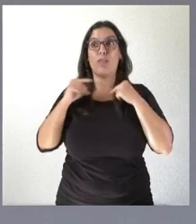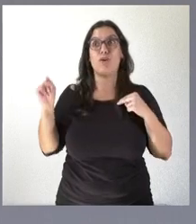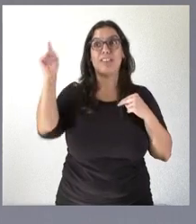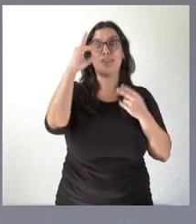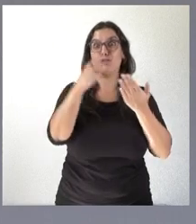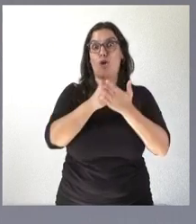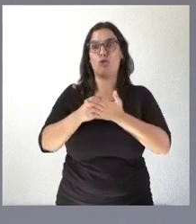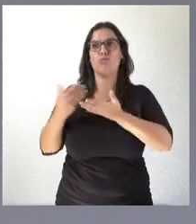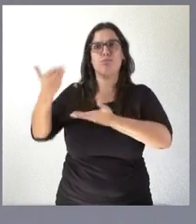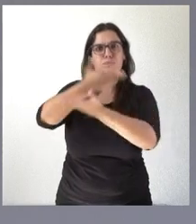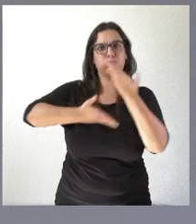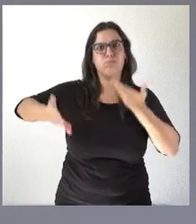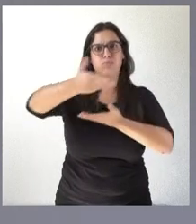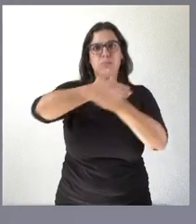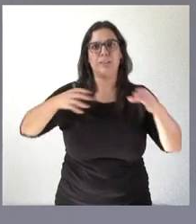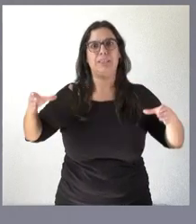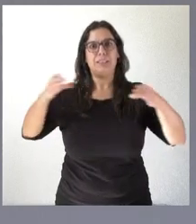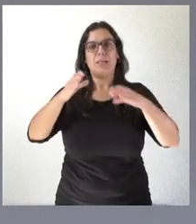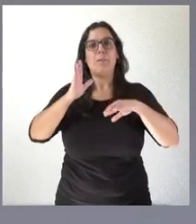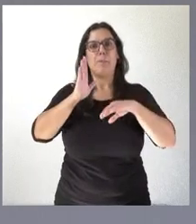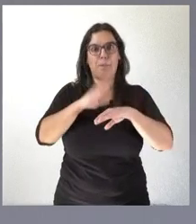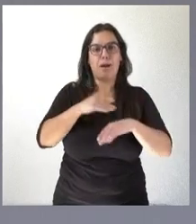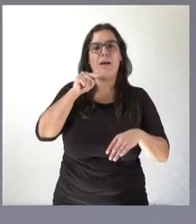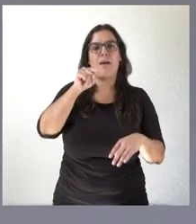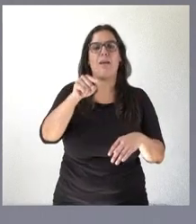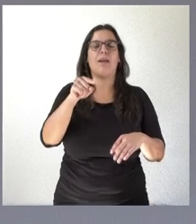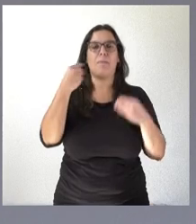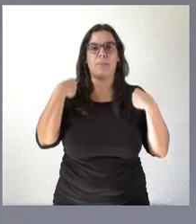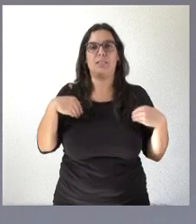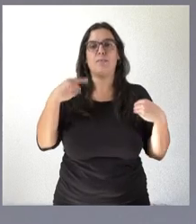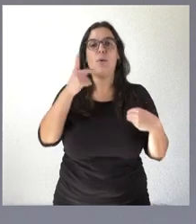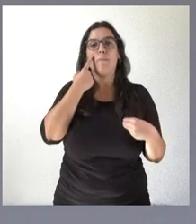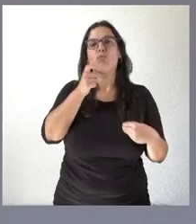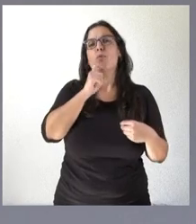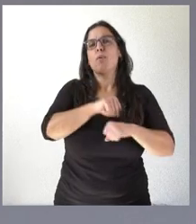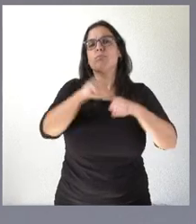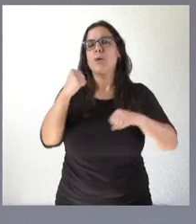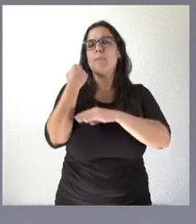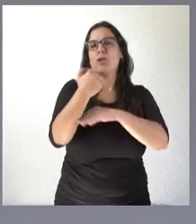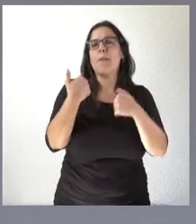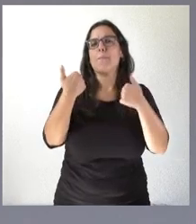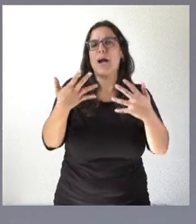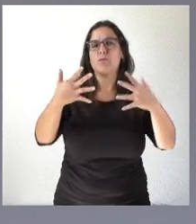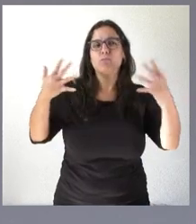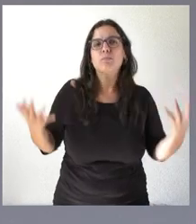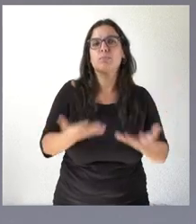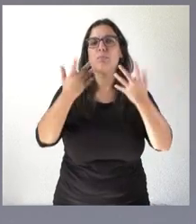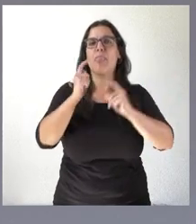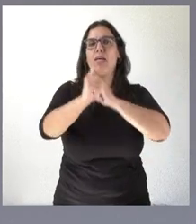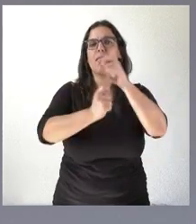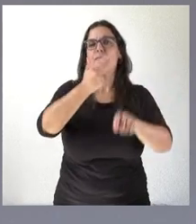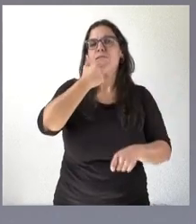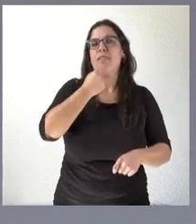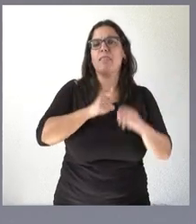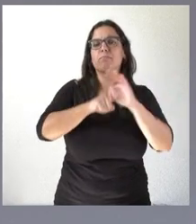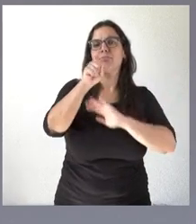provinciales de la comunidad al objeto precisamente de eso de ver cómo podemos apoyar potenciar y desarrollar